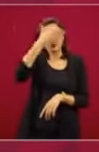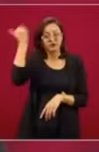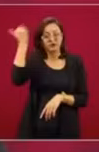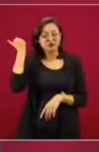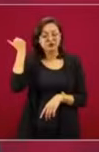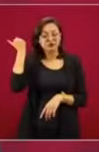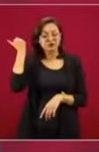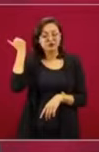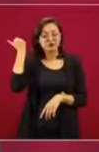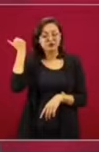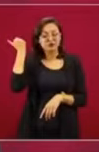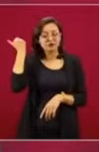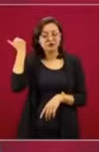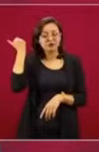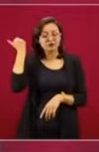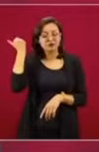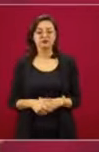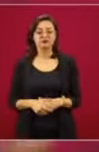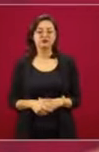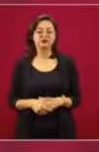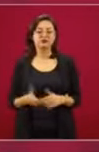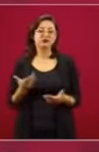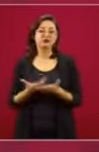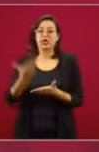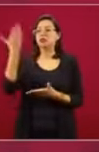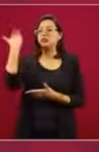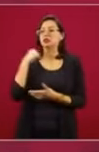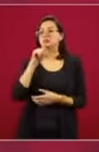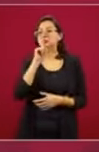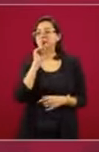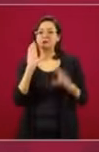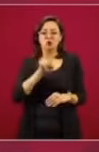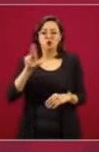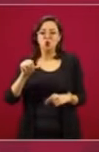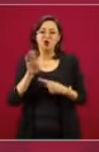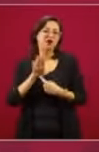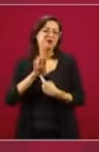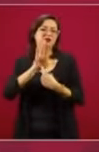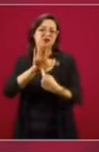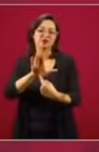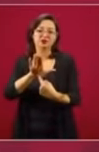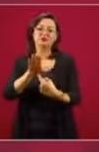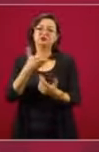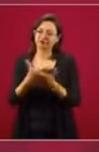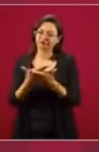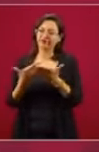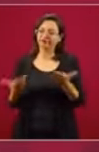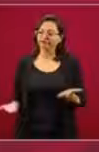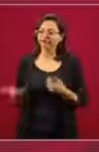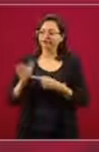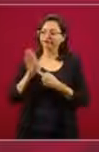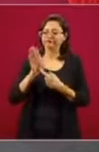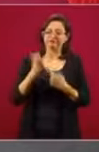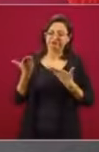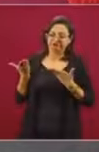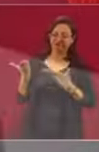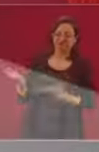conocían antes, pero sí es un buen ejemplo.